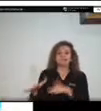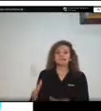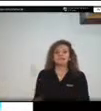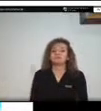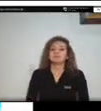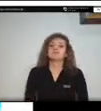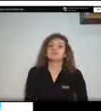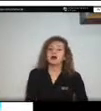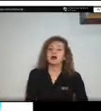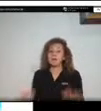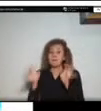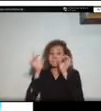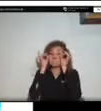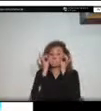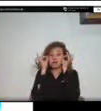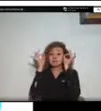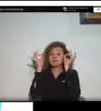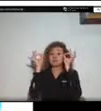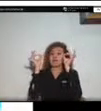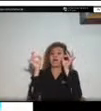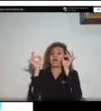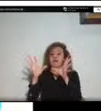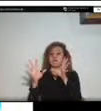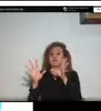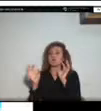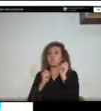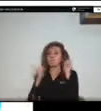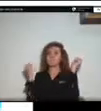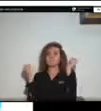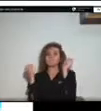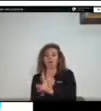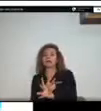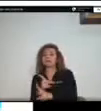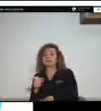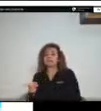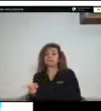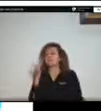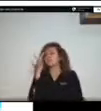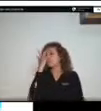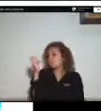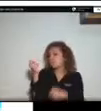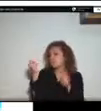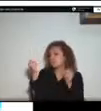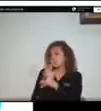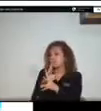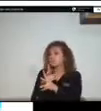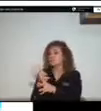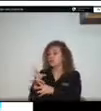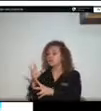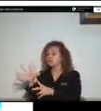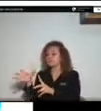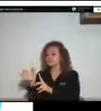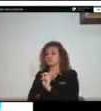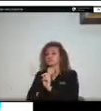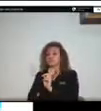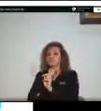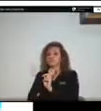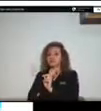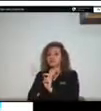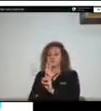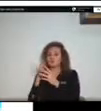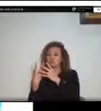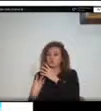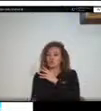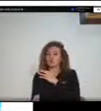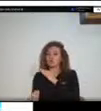desastrosos o más peligrosos es porque hay una captura de esos drenajes paralelos el caso particular